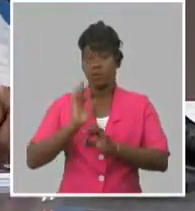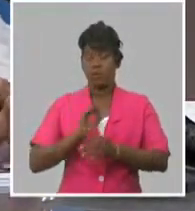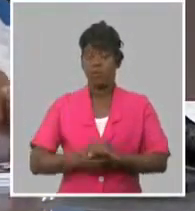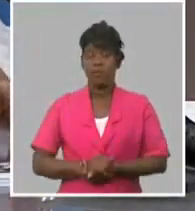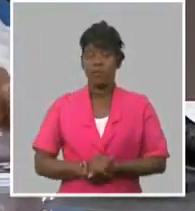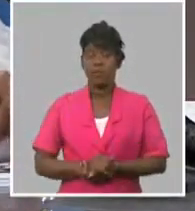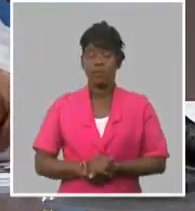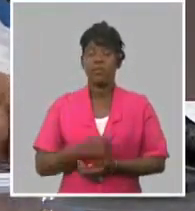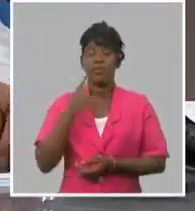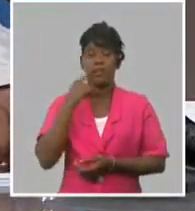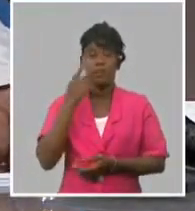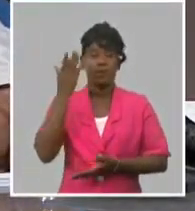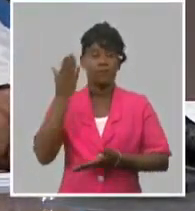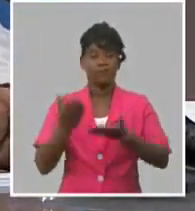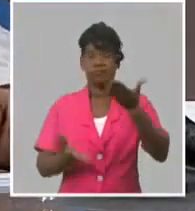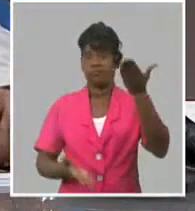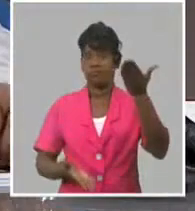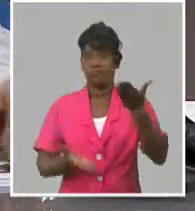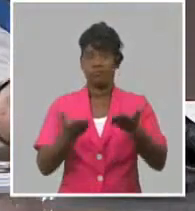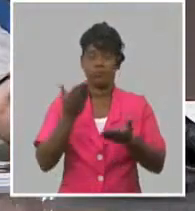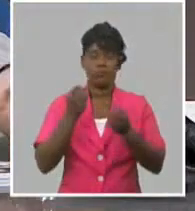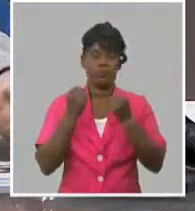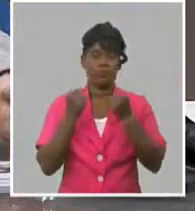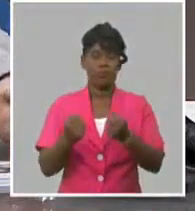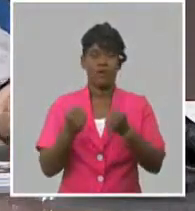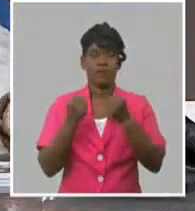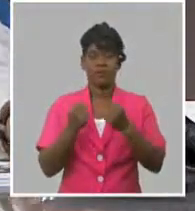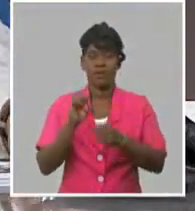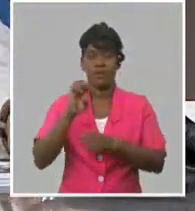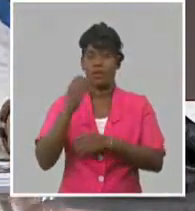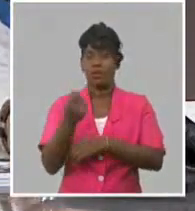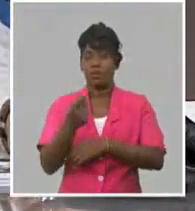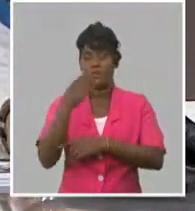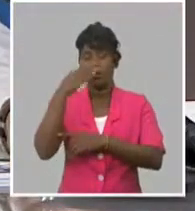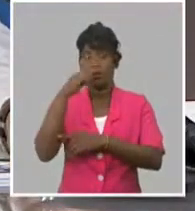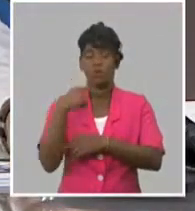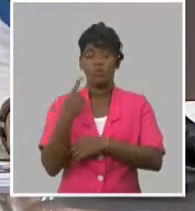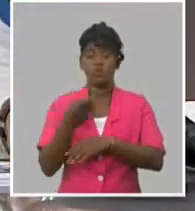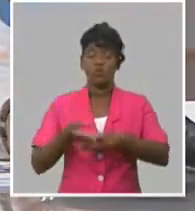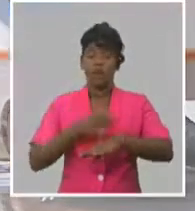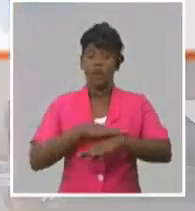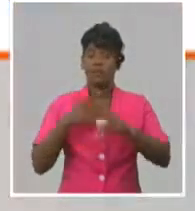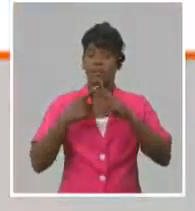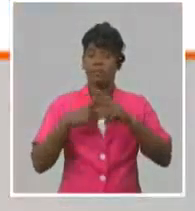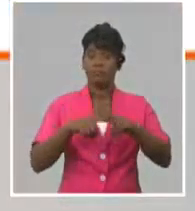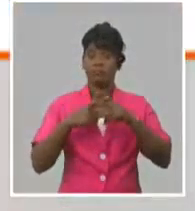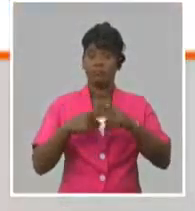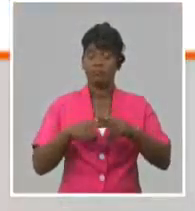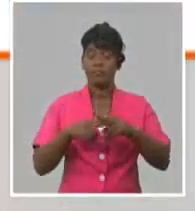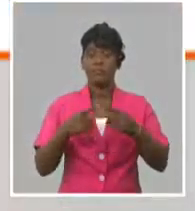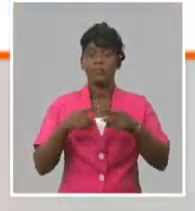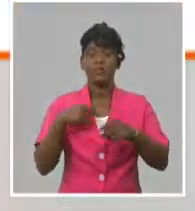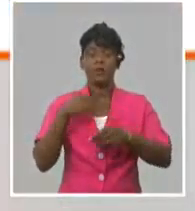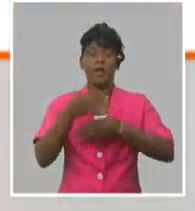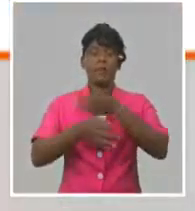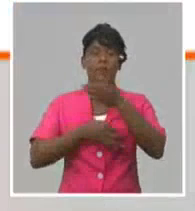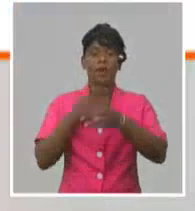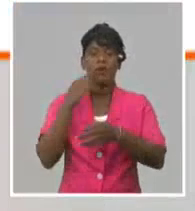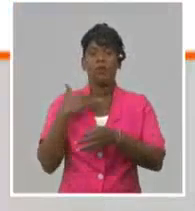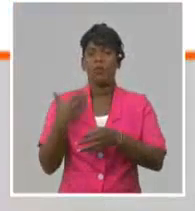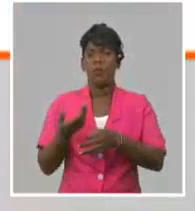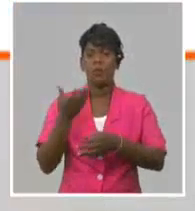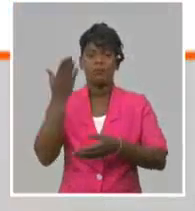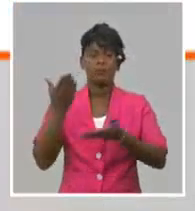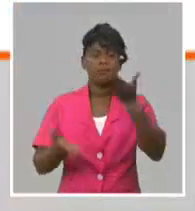Hay desequilibrios macroeconómicos en economía que hay que resolver. Si tú me dijeras que explicara los desequilibrios